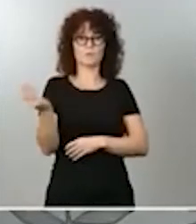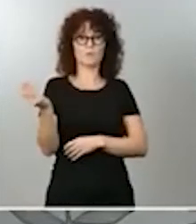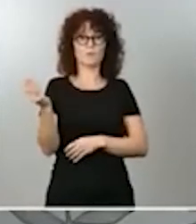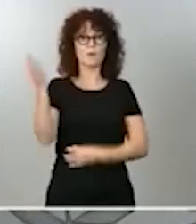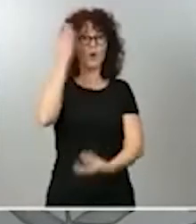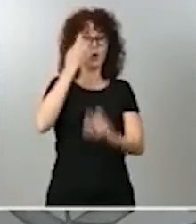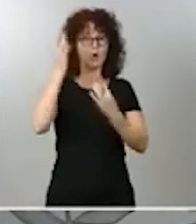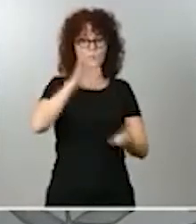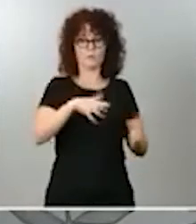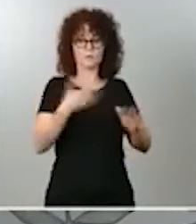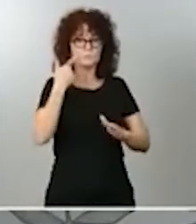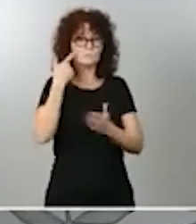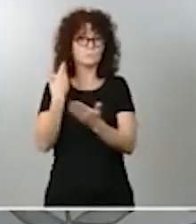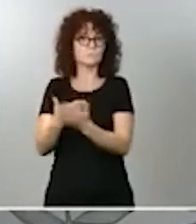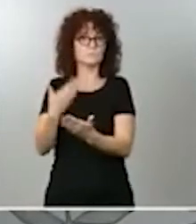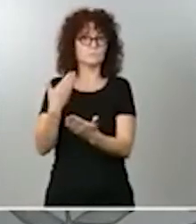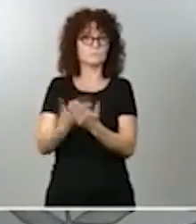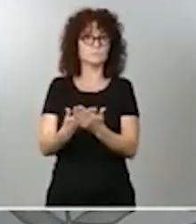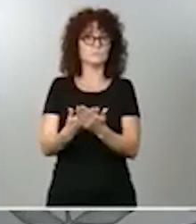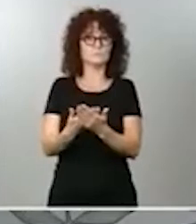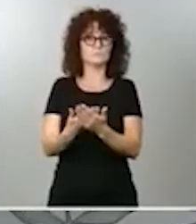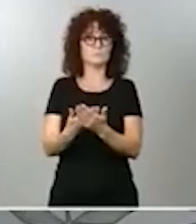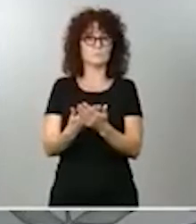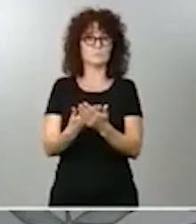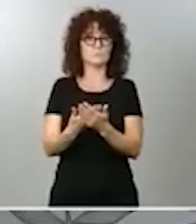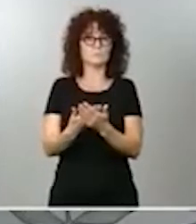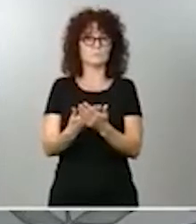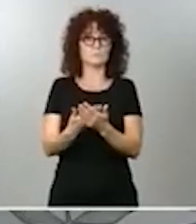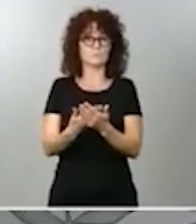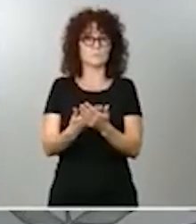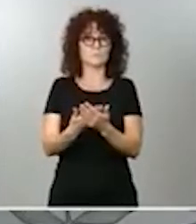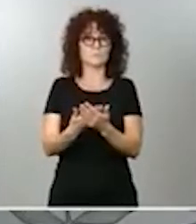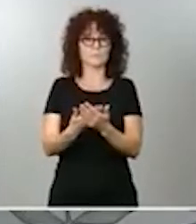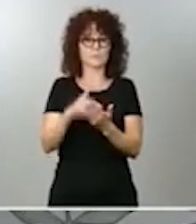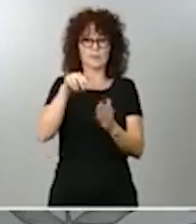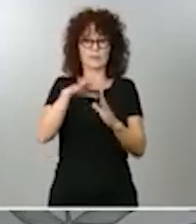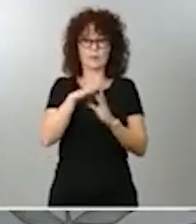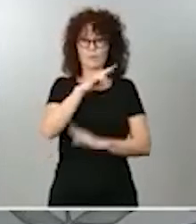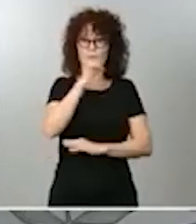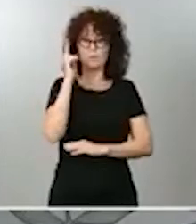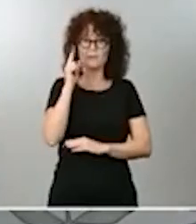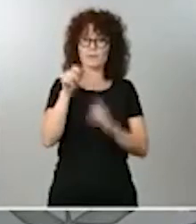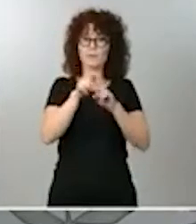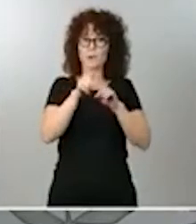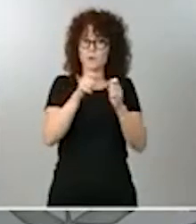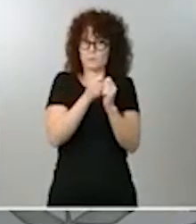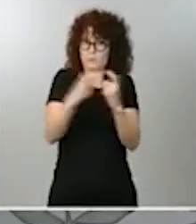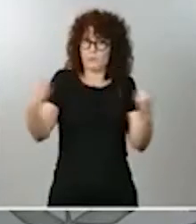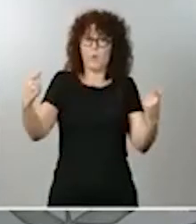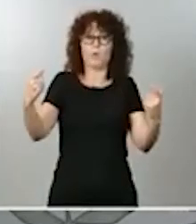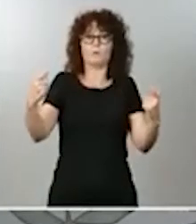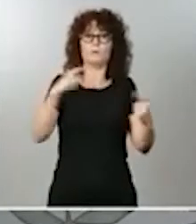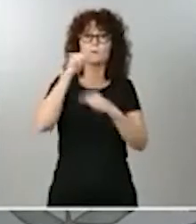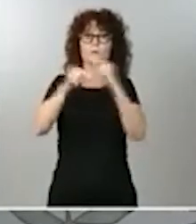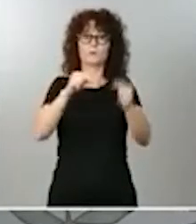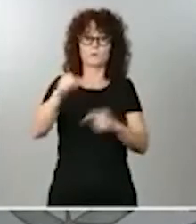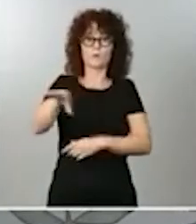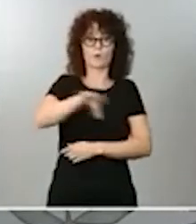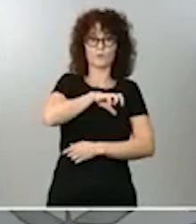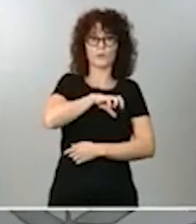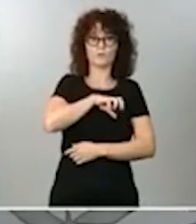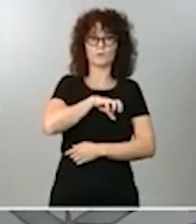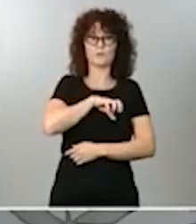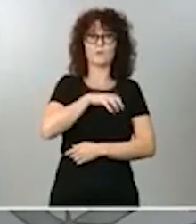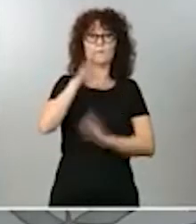que se está produciendo una transmisión comunitaria en la Comunidad de Madrid y hay que adoptar las medidas ya. Y, de hecho, desde el viernes,